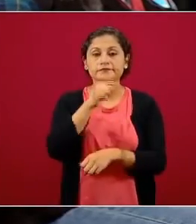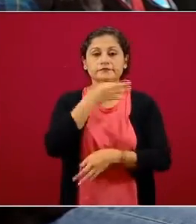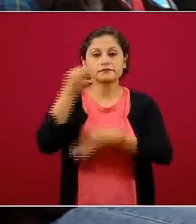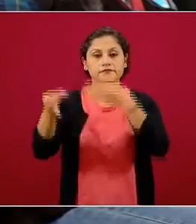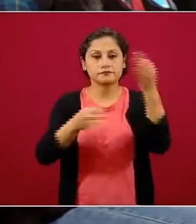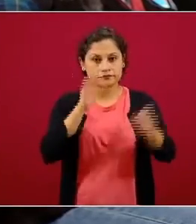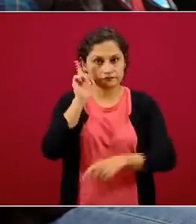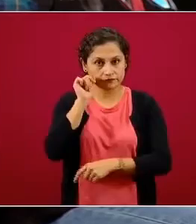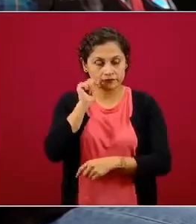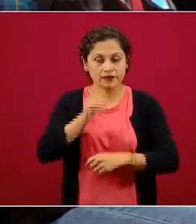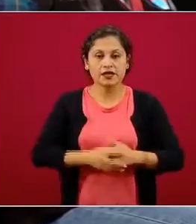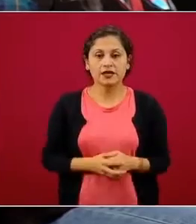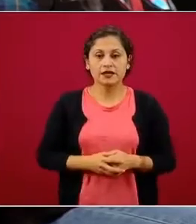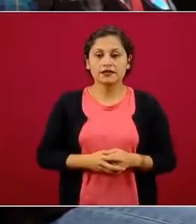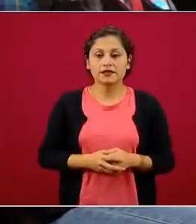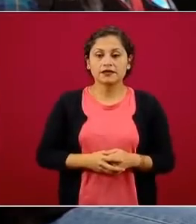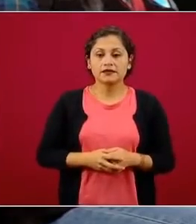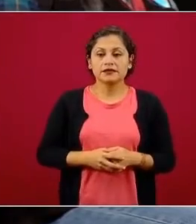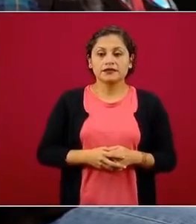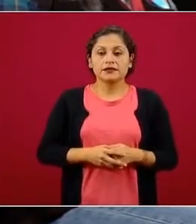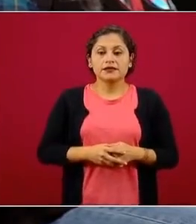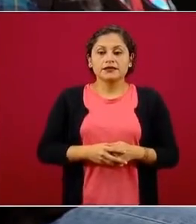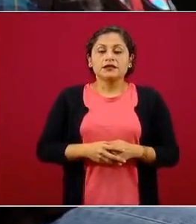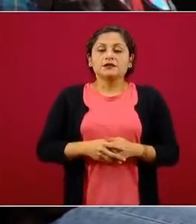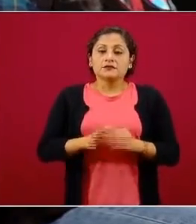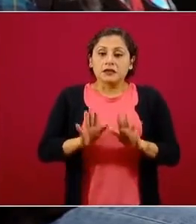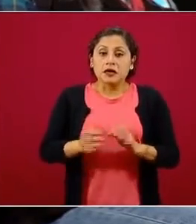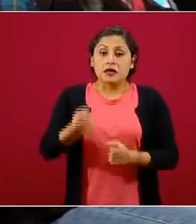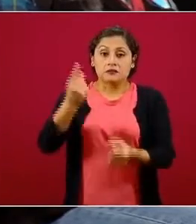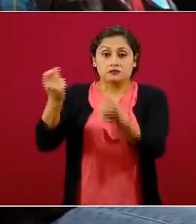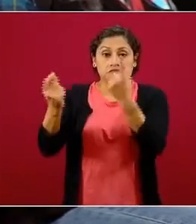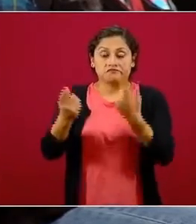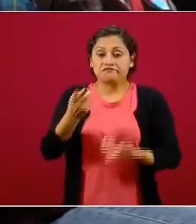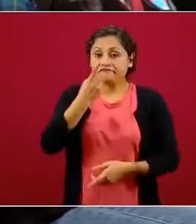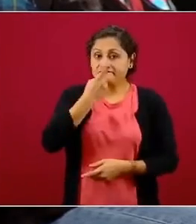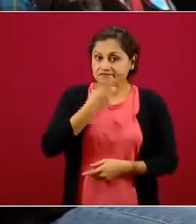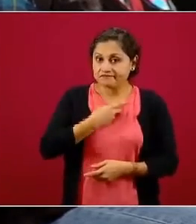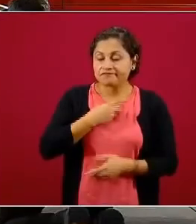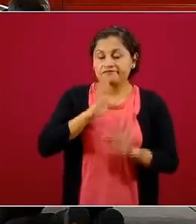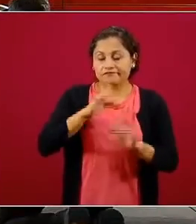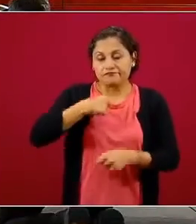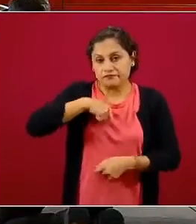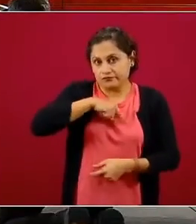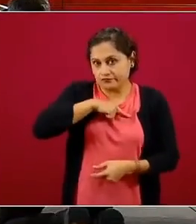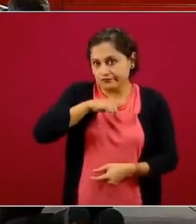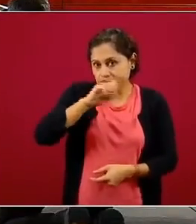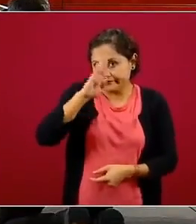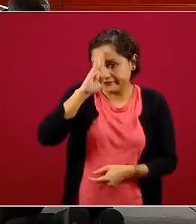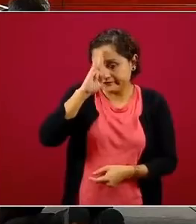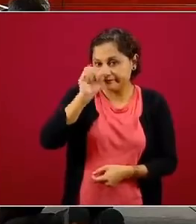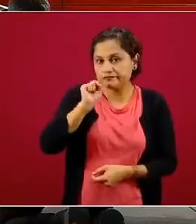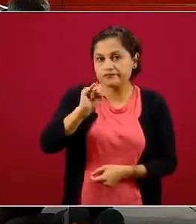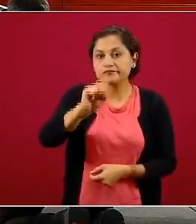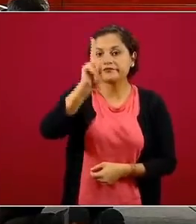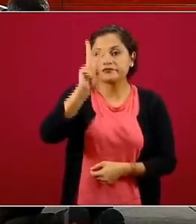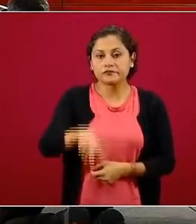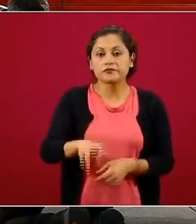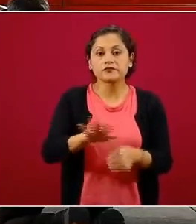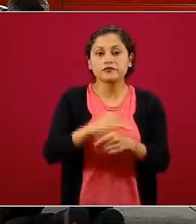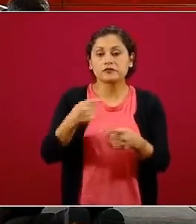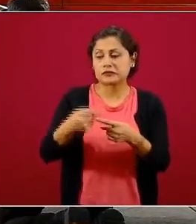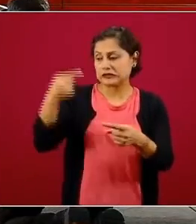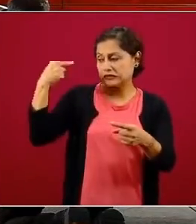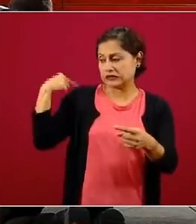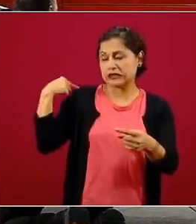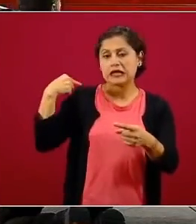y no tenemos ningún elemento para no creerlo, que este es como lo que hemos visto en estos meses